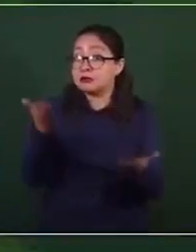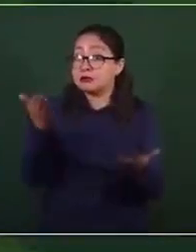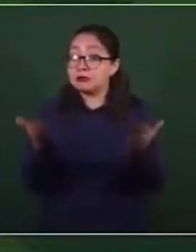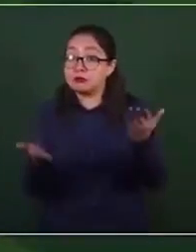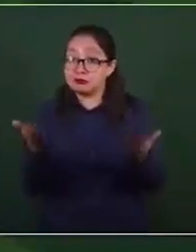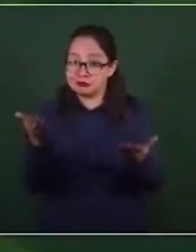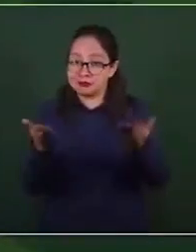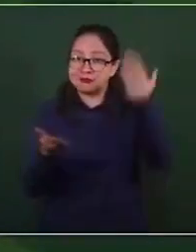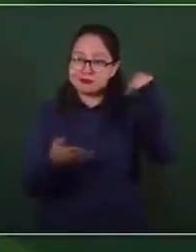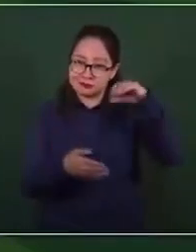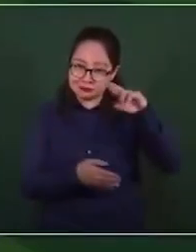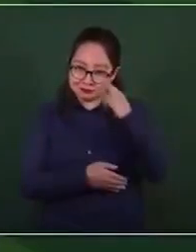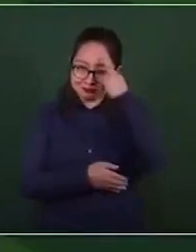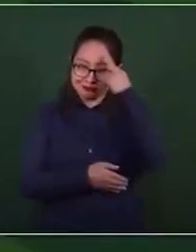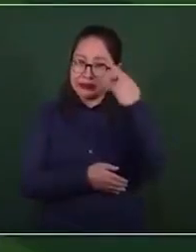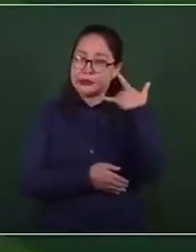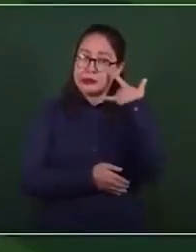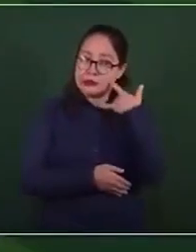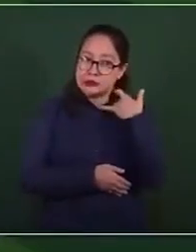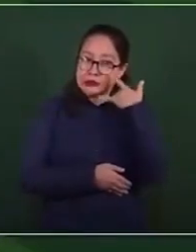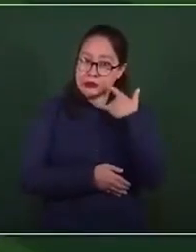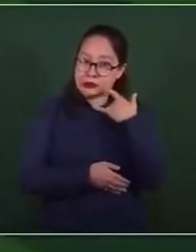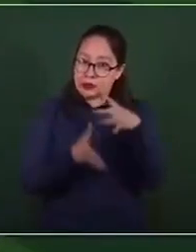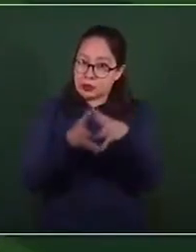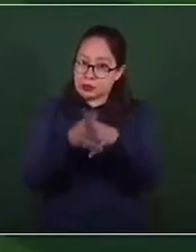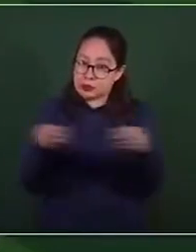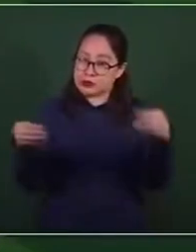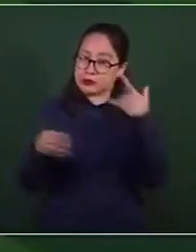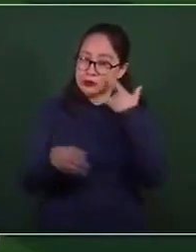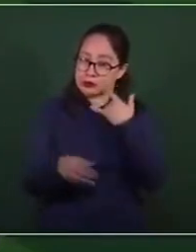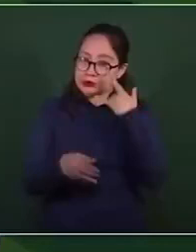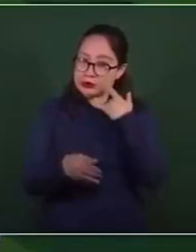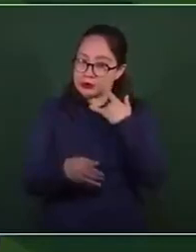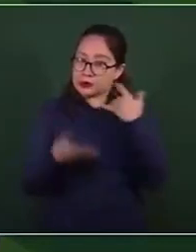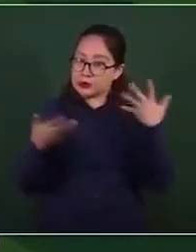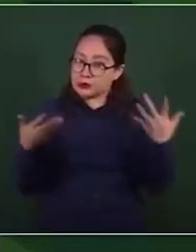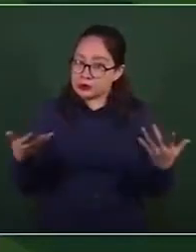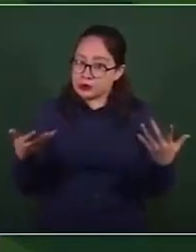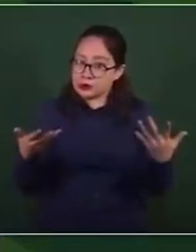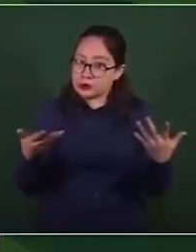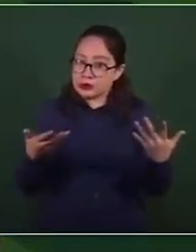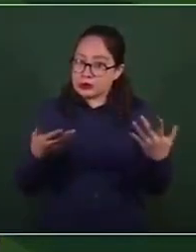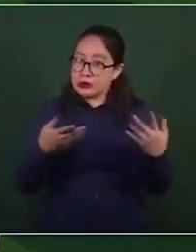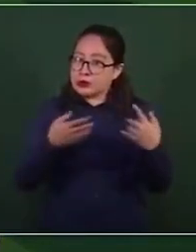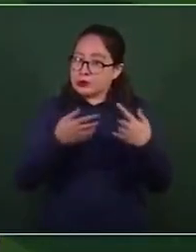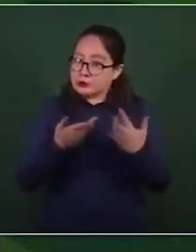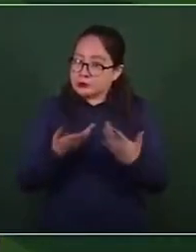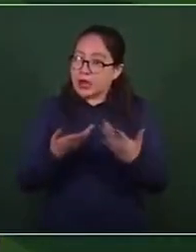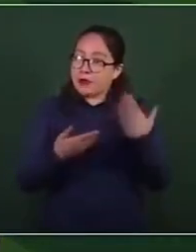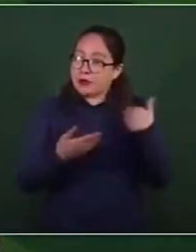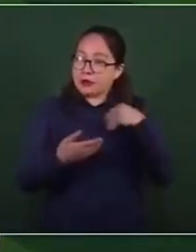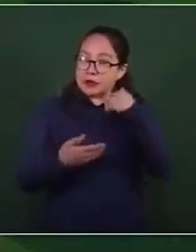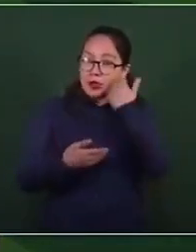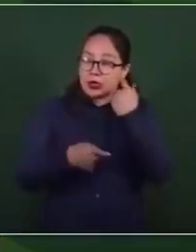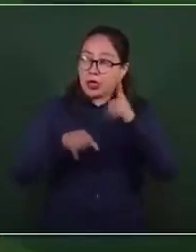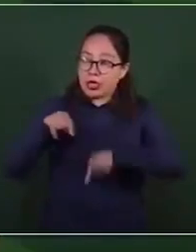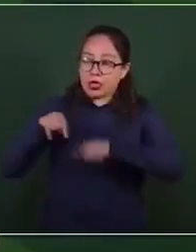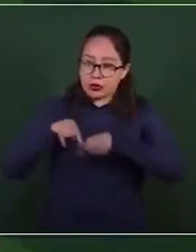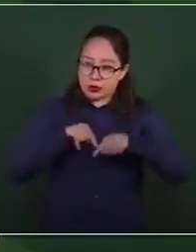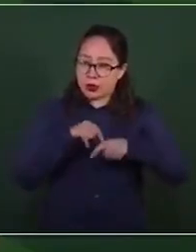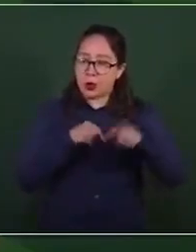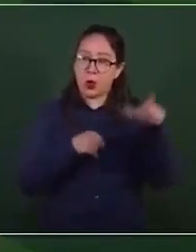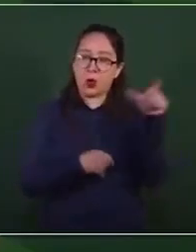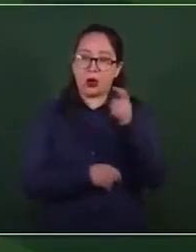sobre el periodo, en todo lo que fue el periodo